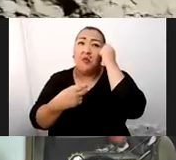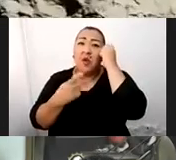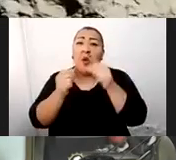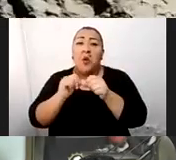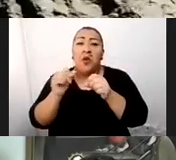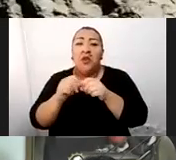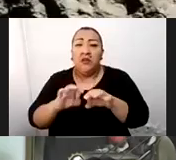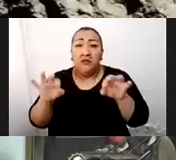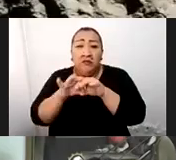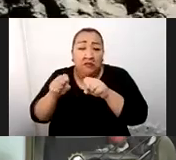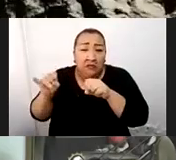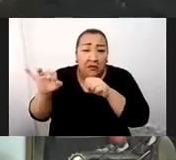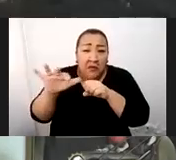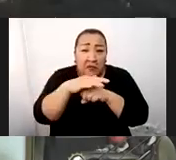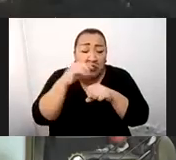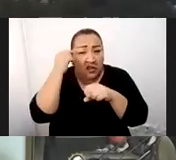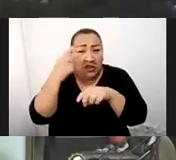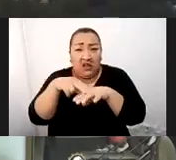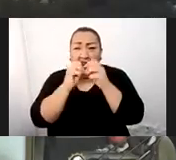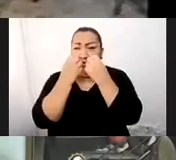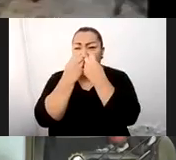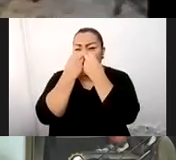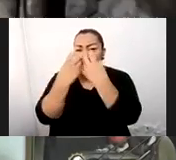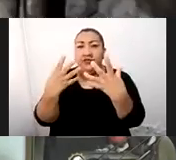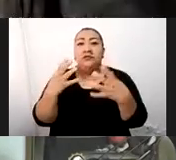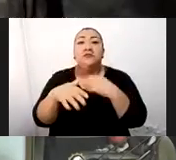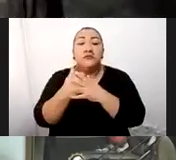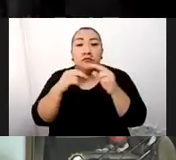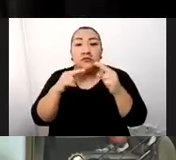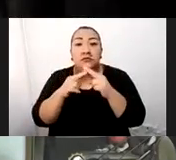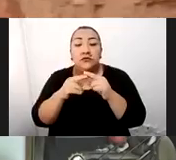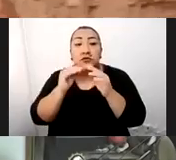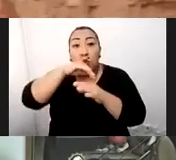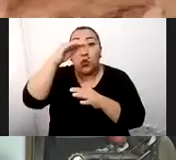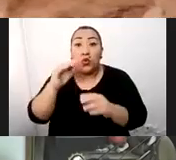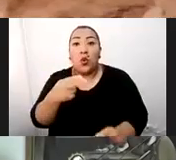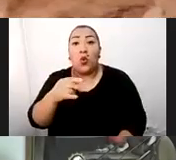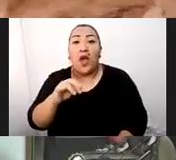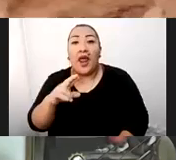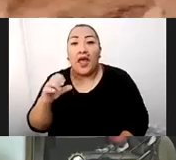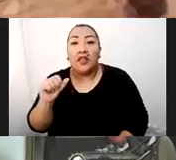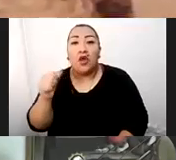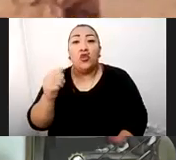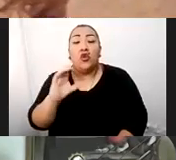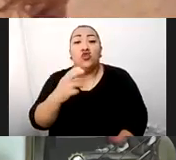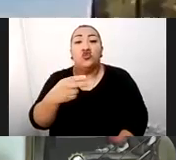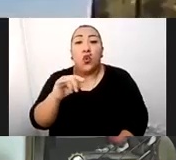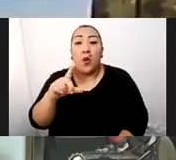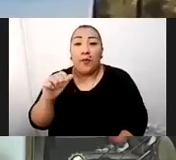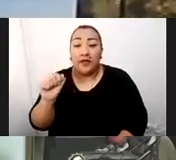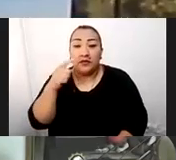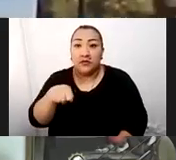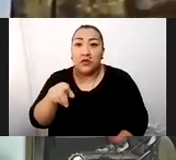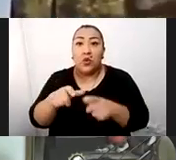naturales. Podemos encontrar las Grutas de Guarari, las Chulpas de Chinisiri, el Complejo